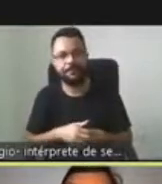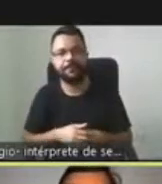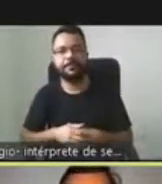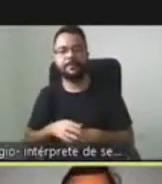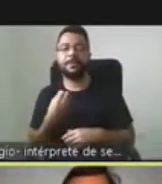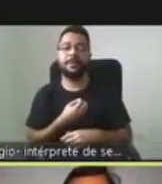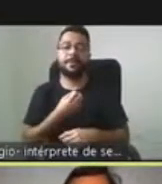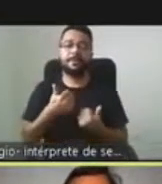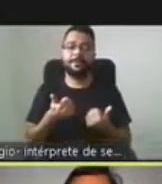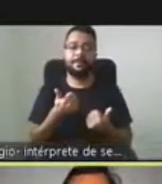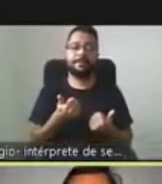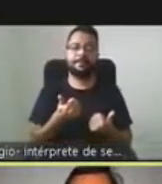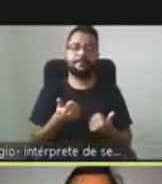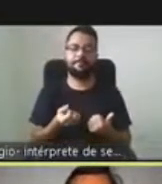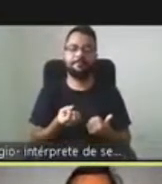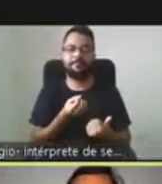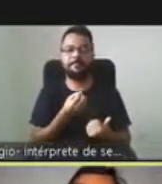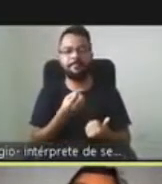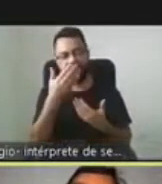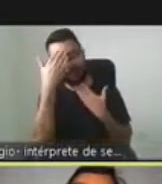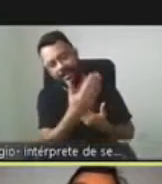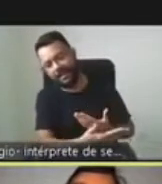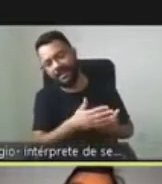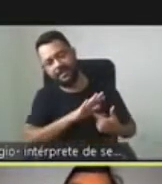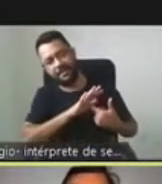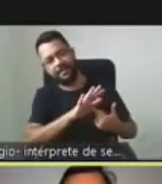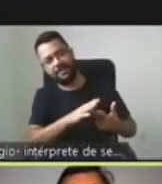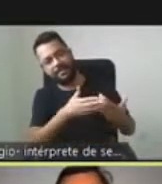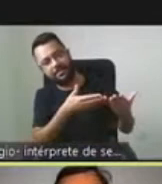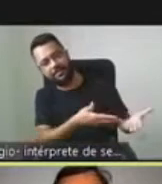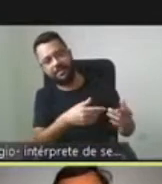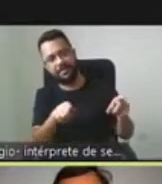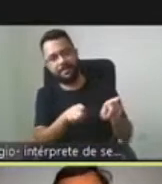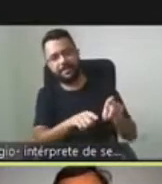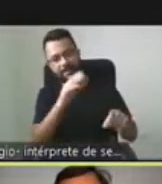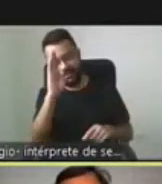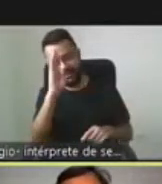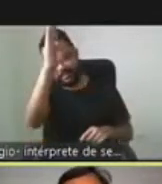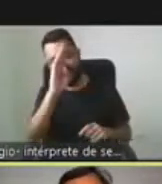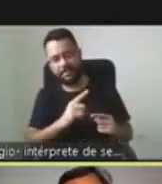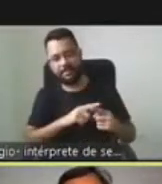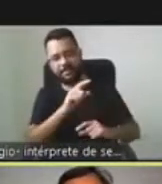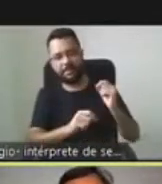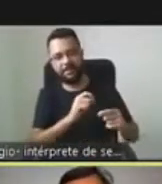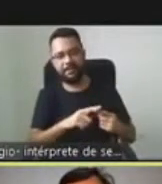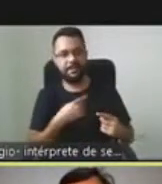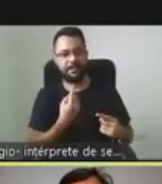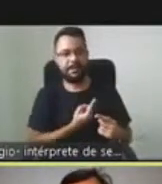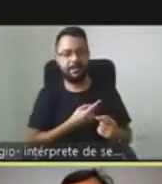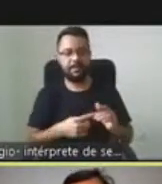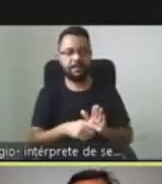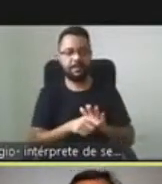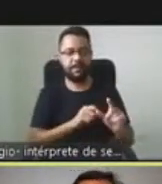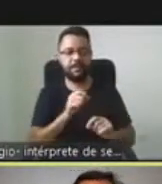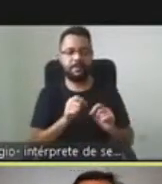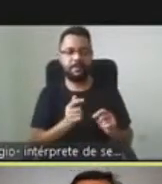muchísimas gracias por la presentación Sandra. Efectivamente voy a hablar de la introducción a las enfermedades poco frecuentes,